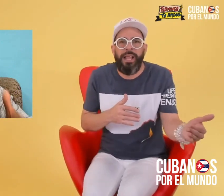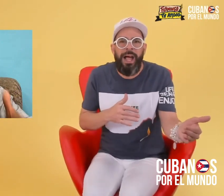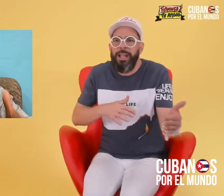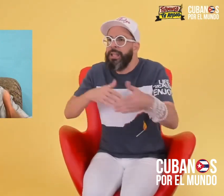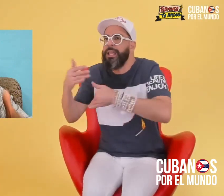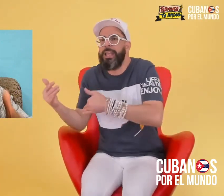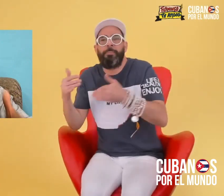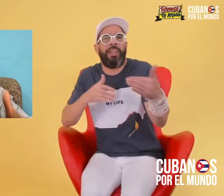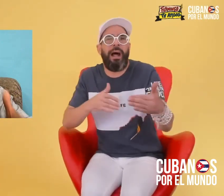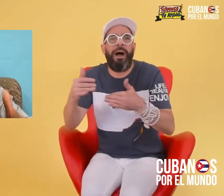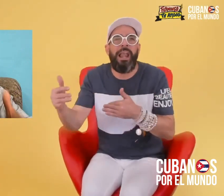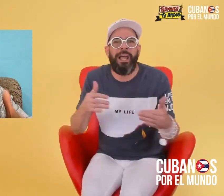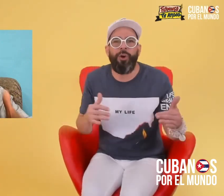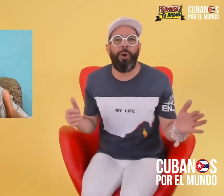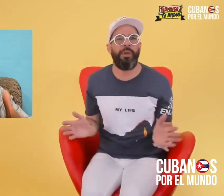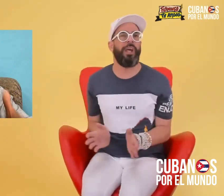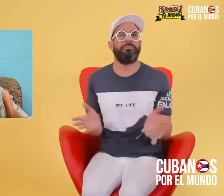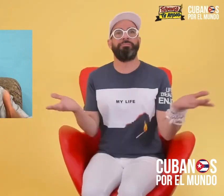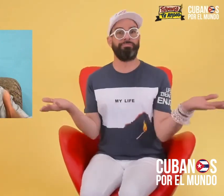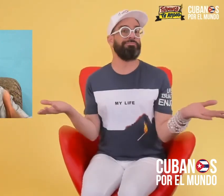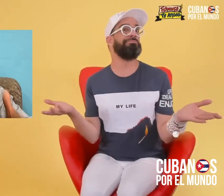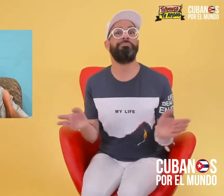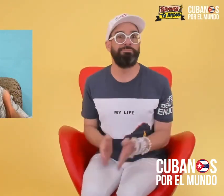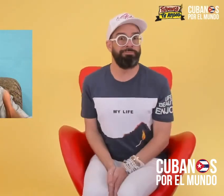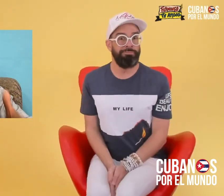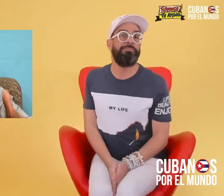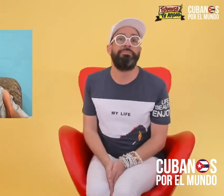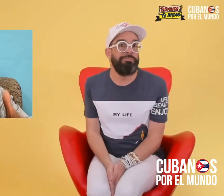¿verdad? Y traban la economía.